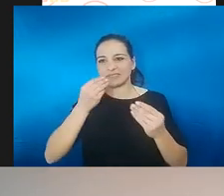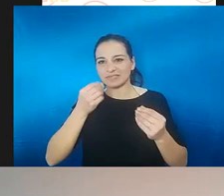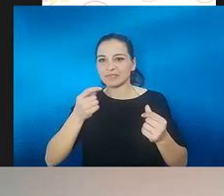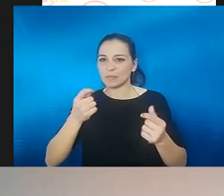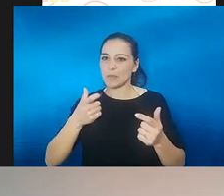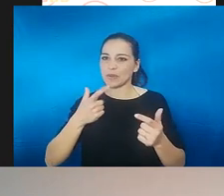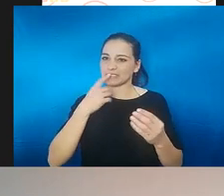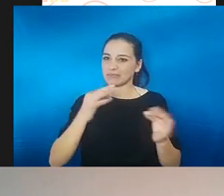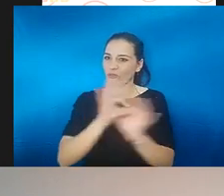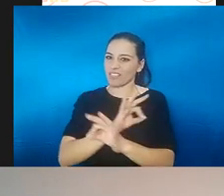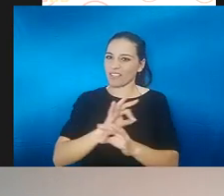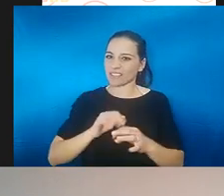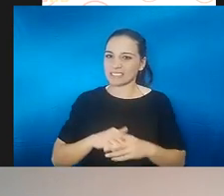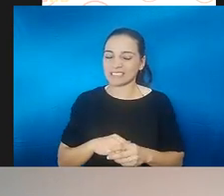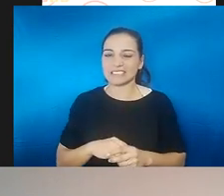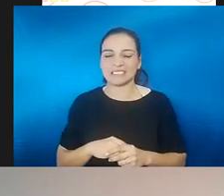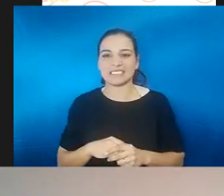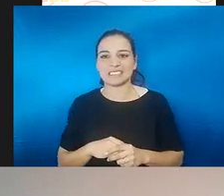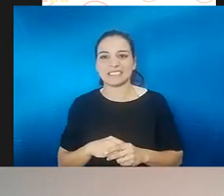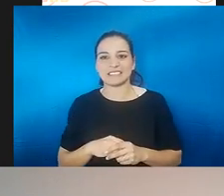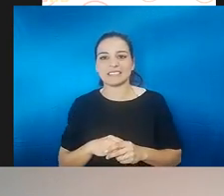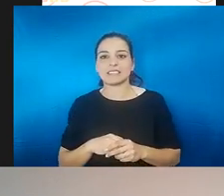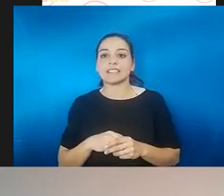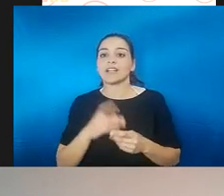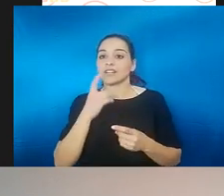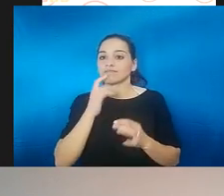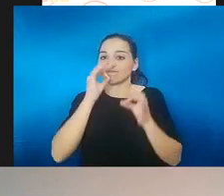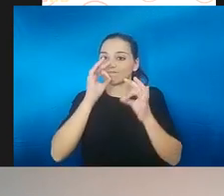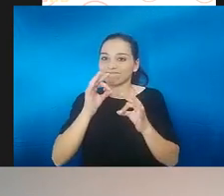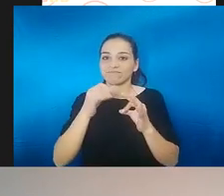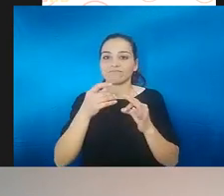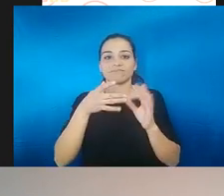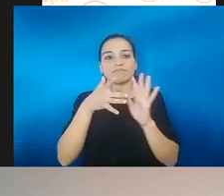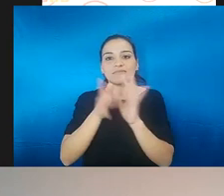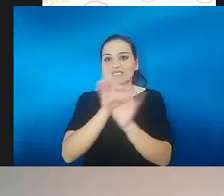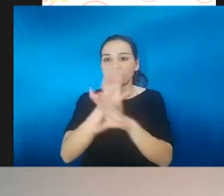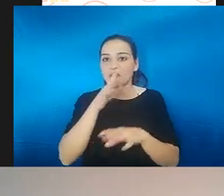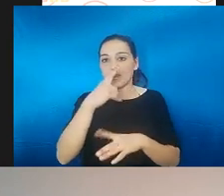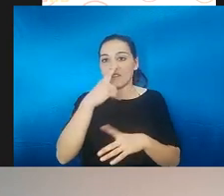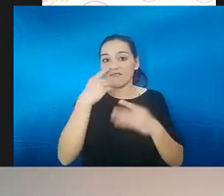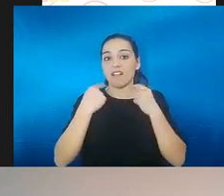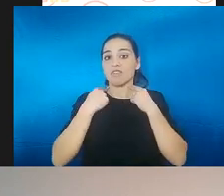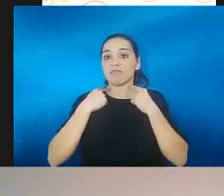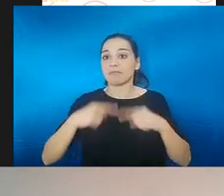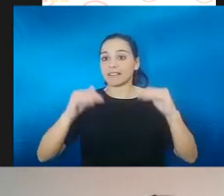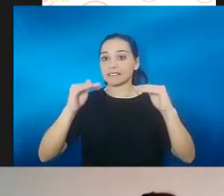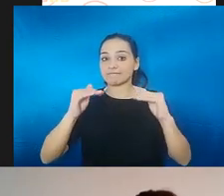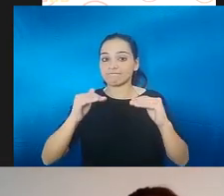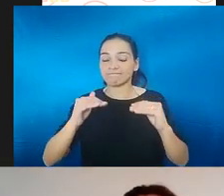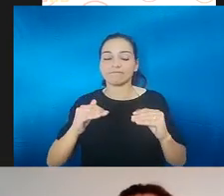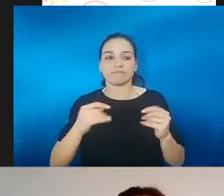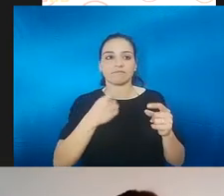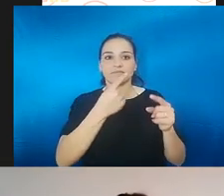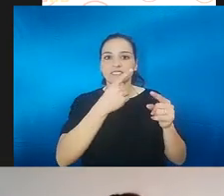No hay una definición concreta de lo que pasa cada uno, hay un mundo, porque cada uno tiene una causa diferente, cada uno tiene